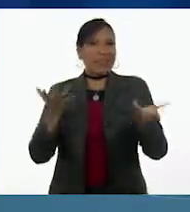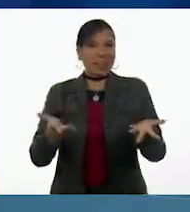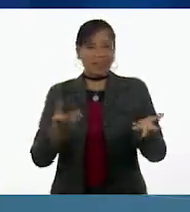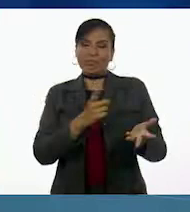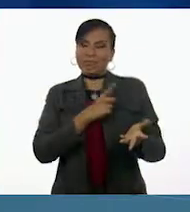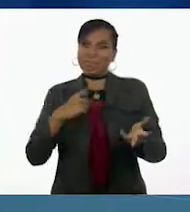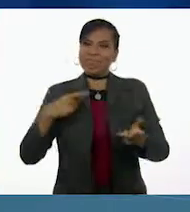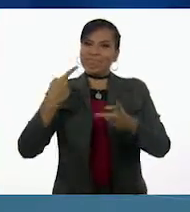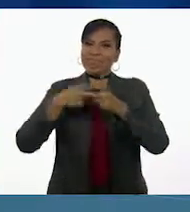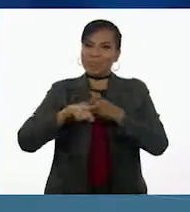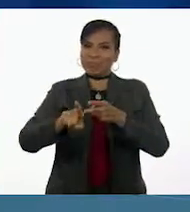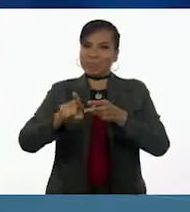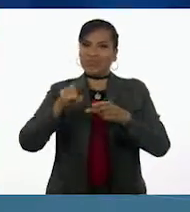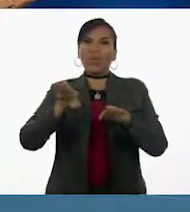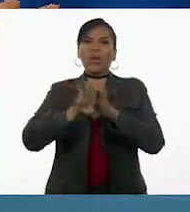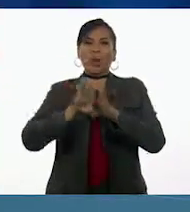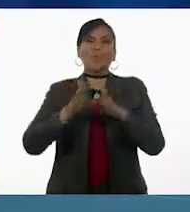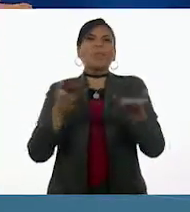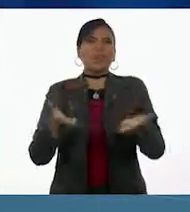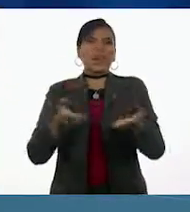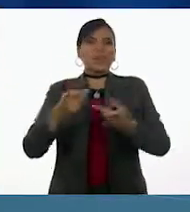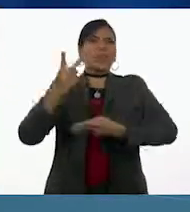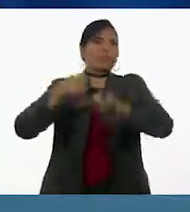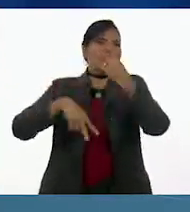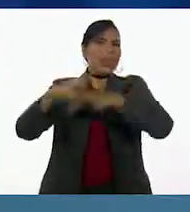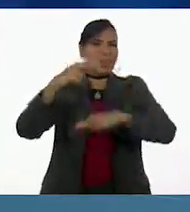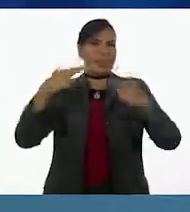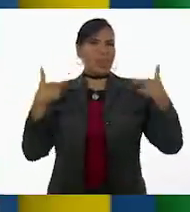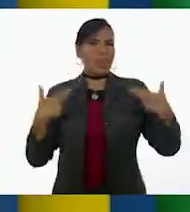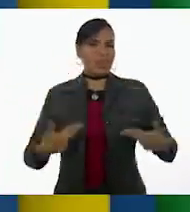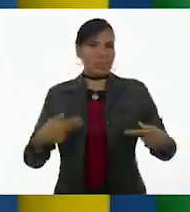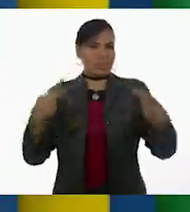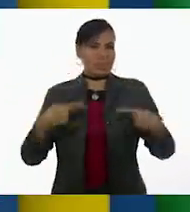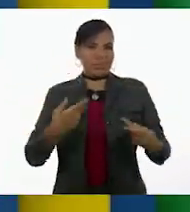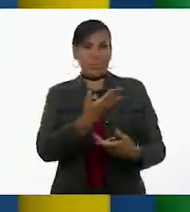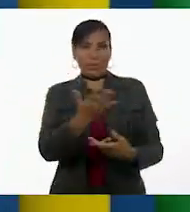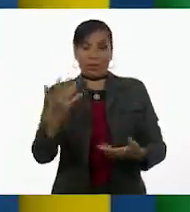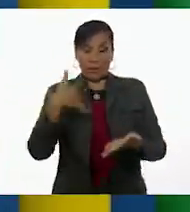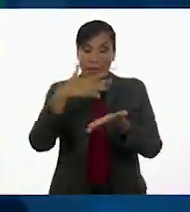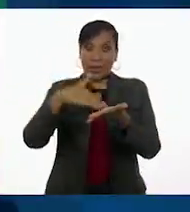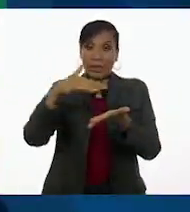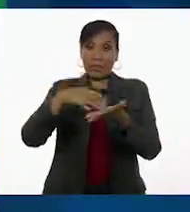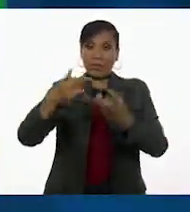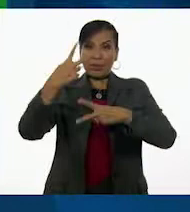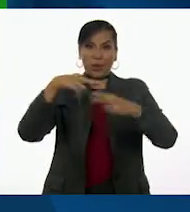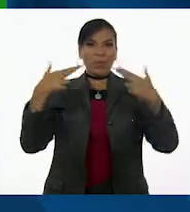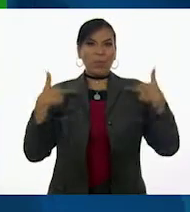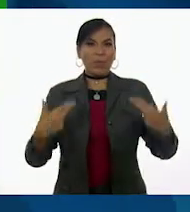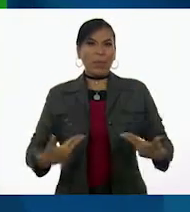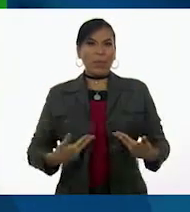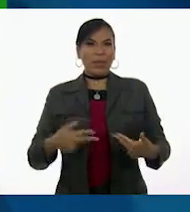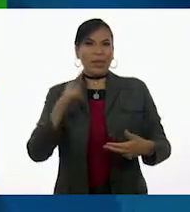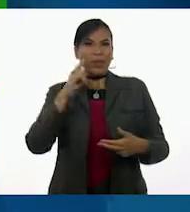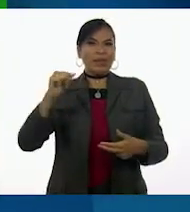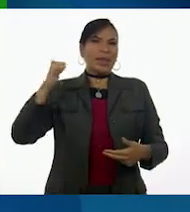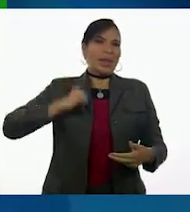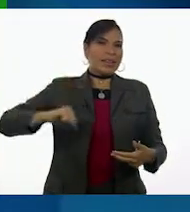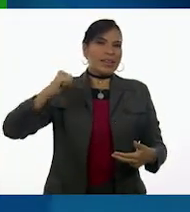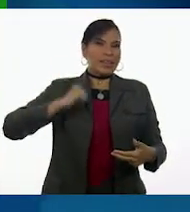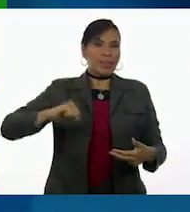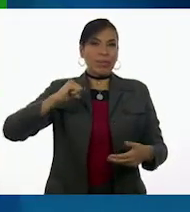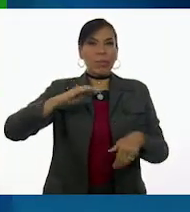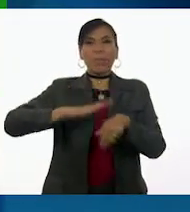debemos empezar por el principio. ¿De dónde viene la humanidad? Leí que el origen del ser humano es muy antiguo,